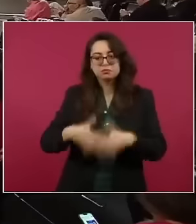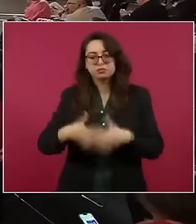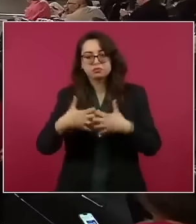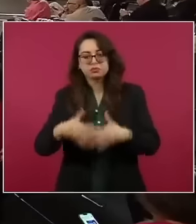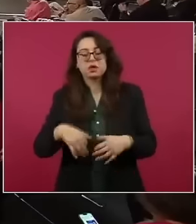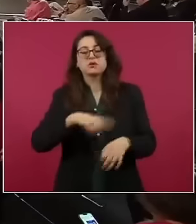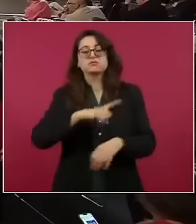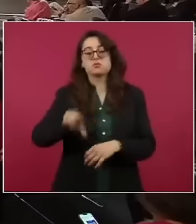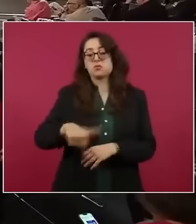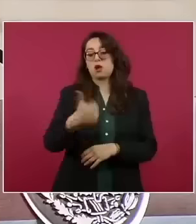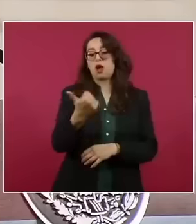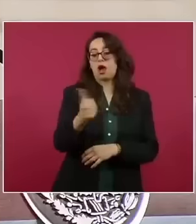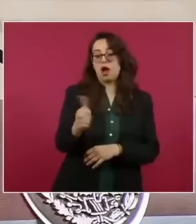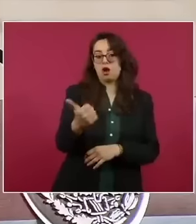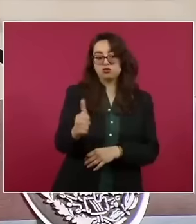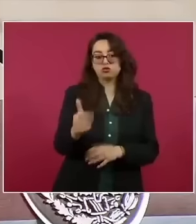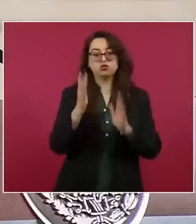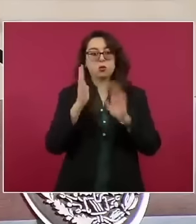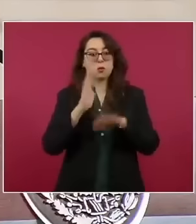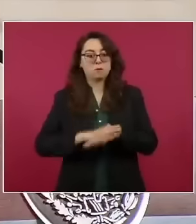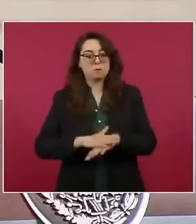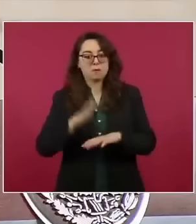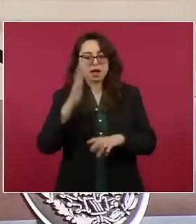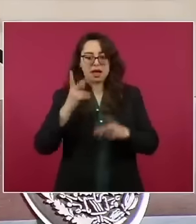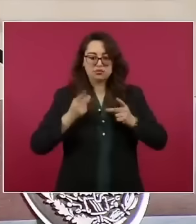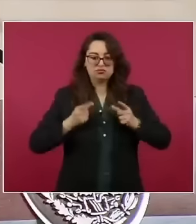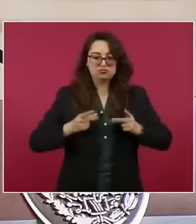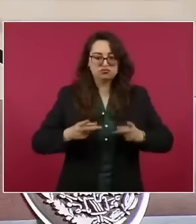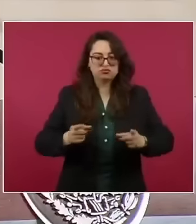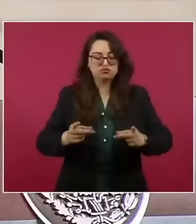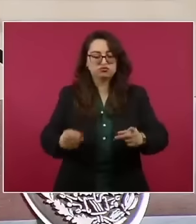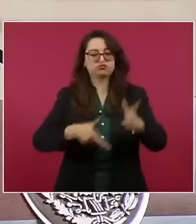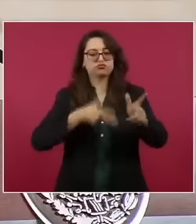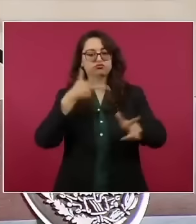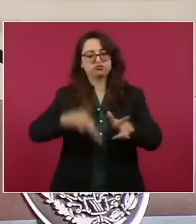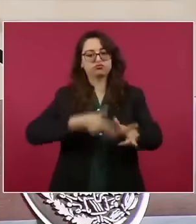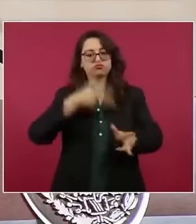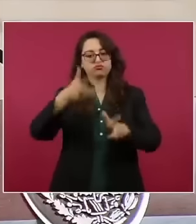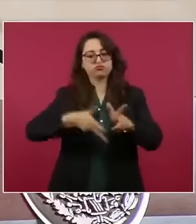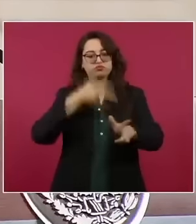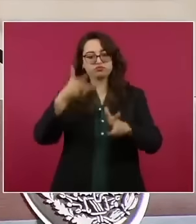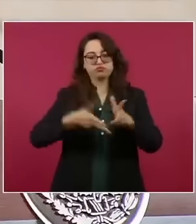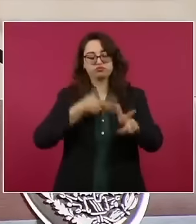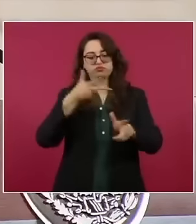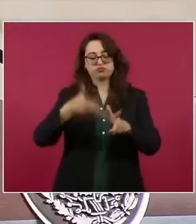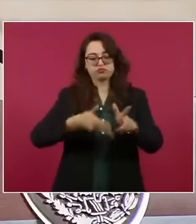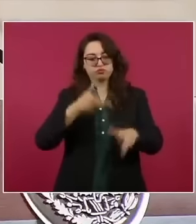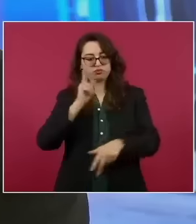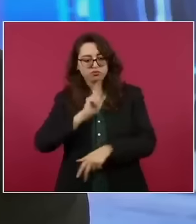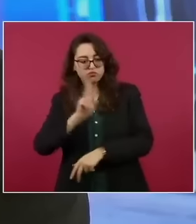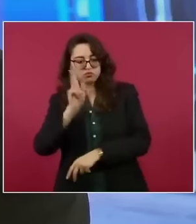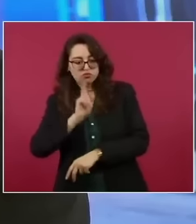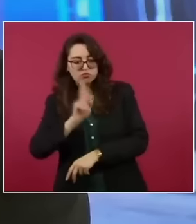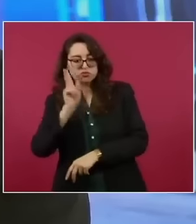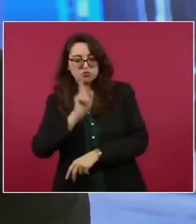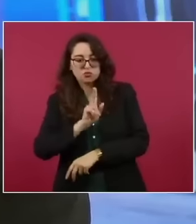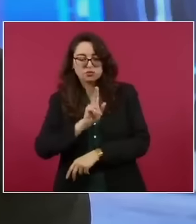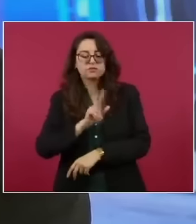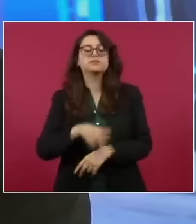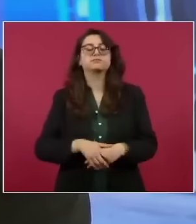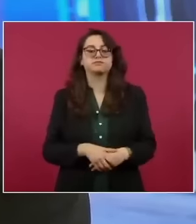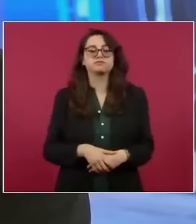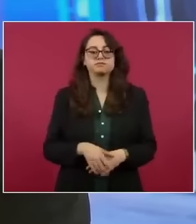agosto iniciarán las pruebas dinámicas, es decir, el rodamiento en la vía del primer tren. Desde luego